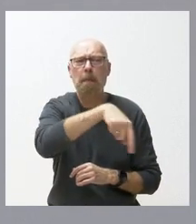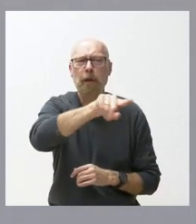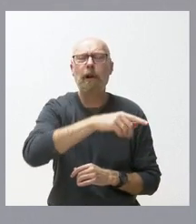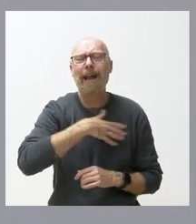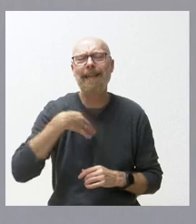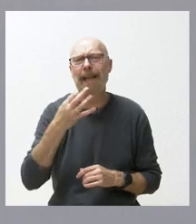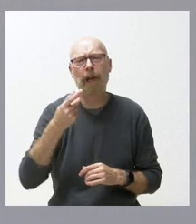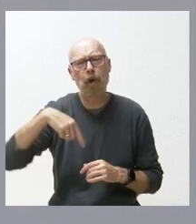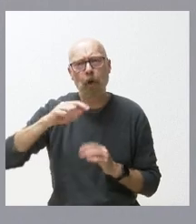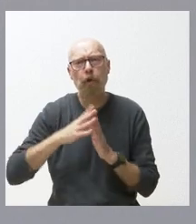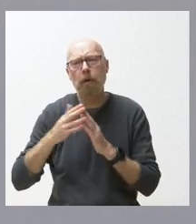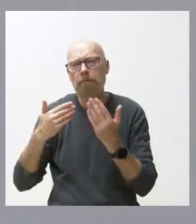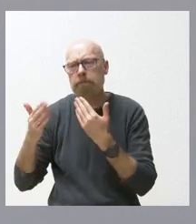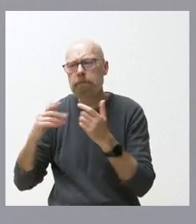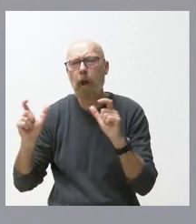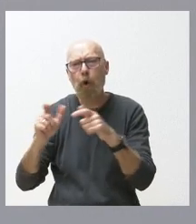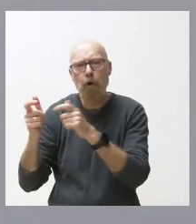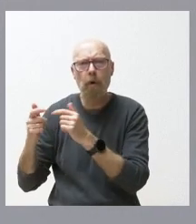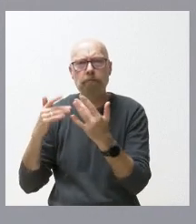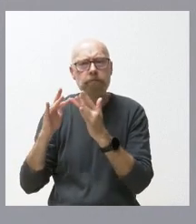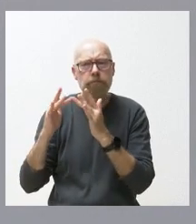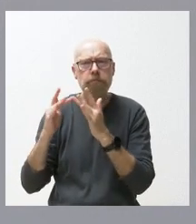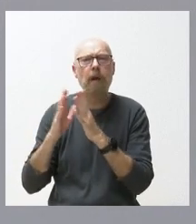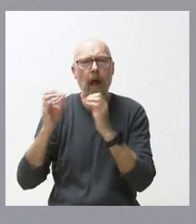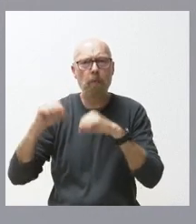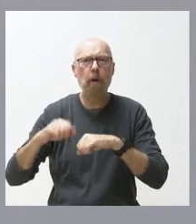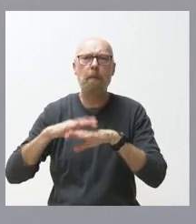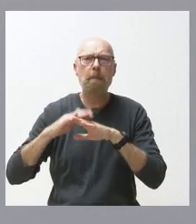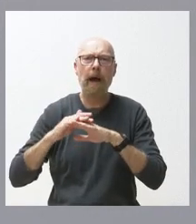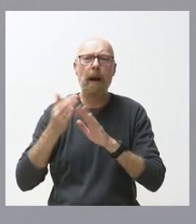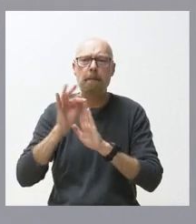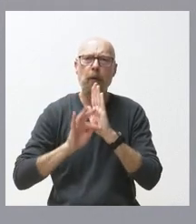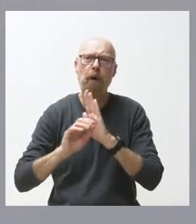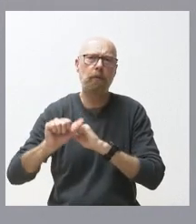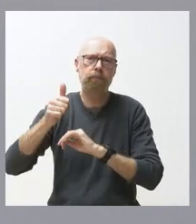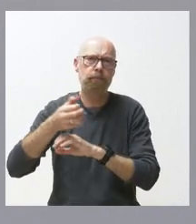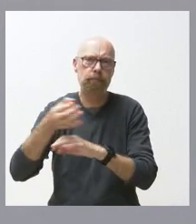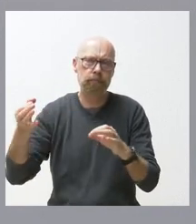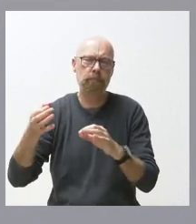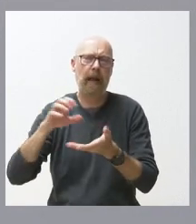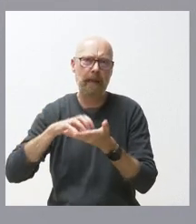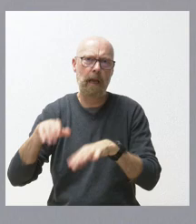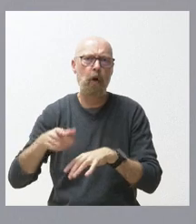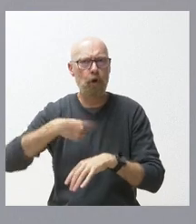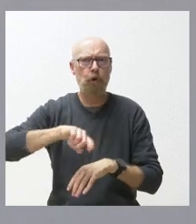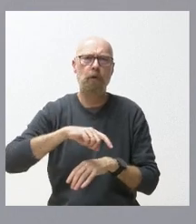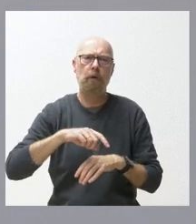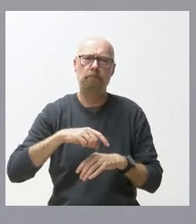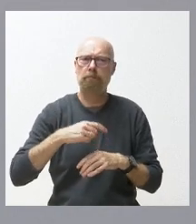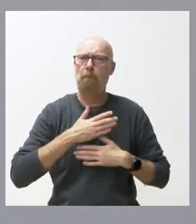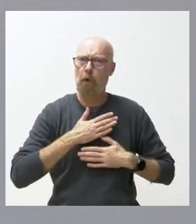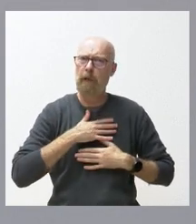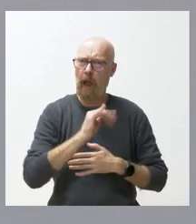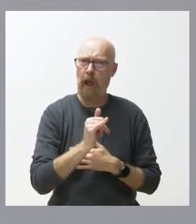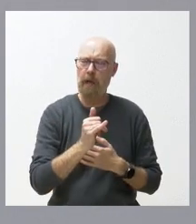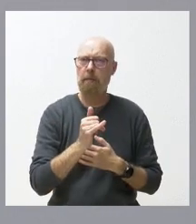reunamos que hablemos de cómo sacar adelante un presupuesto en Castilla y León tenemos unos buenos mimbres para hacerlo insisto en otros sitios